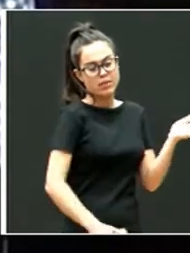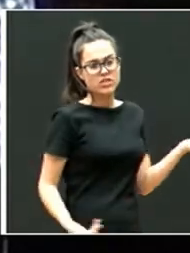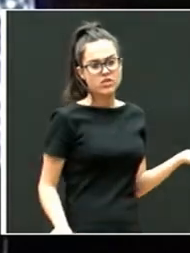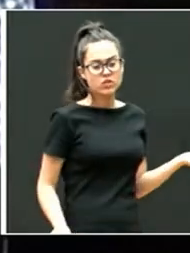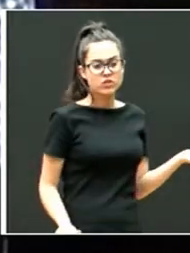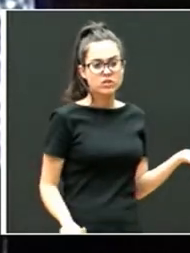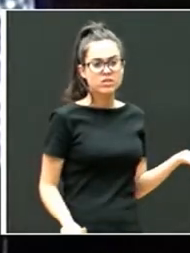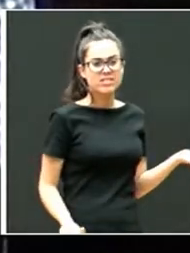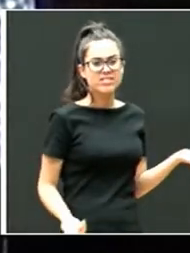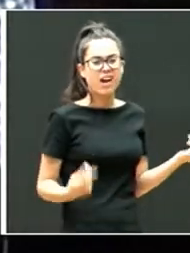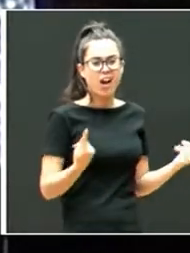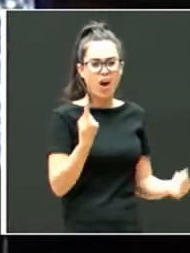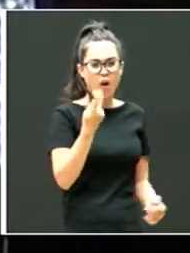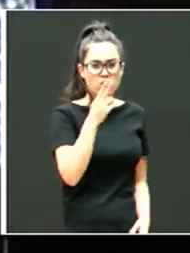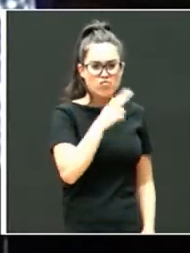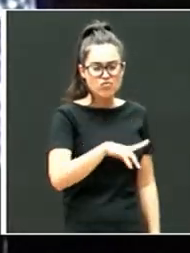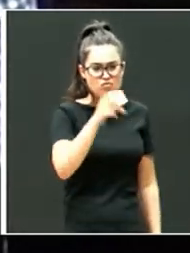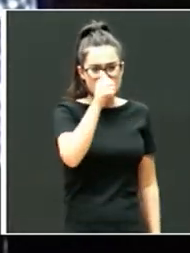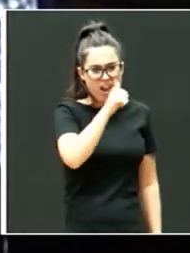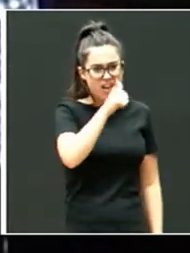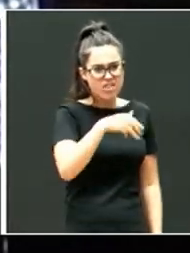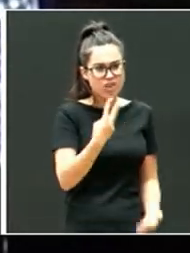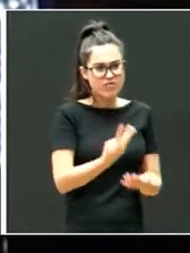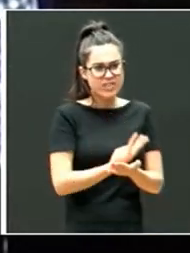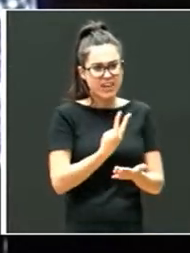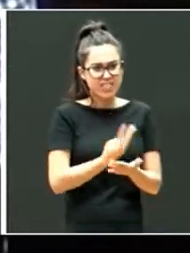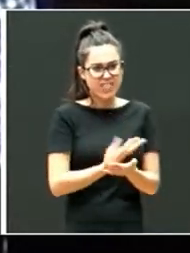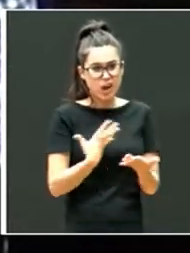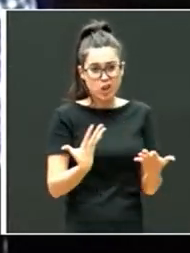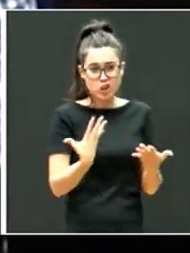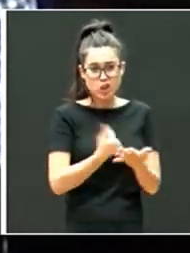se puede suspender a un niño en tercero de primaria? Todas.